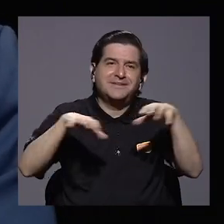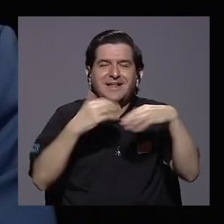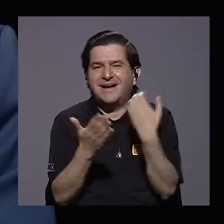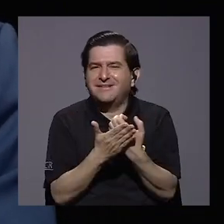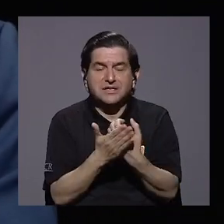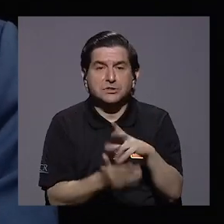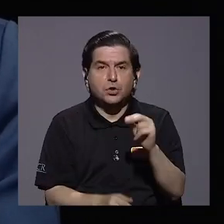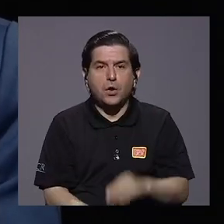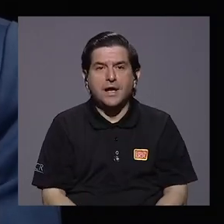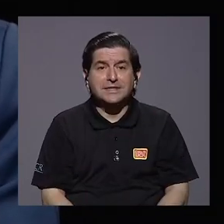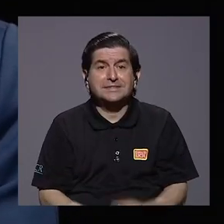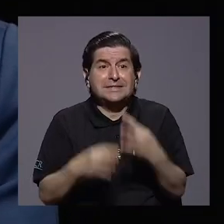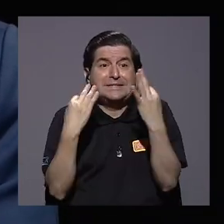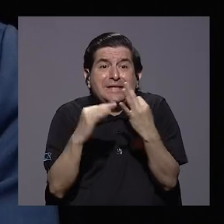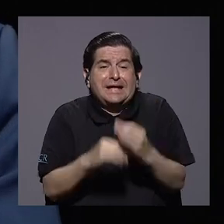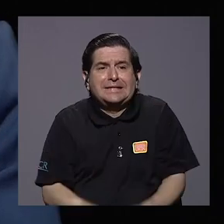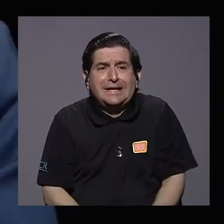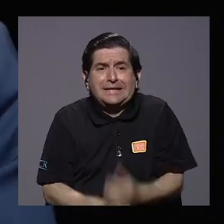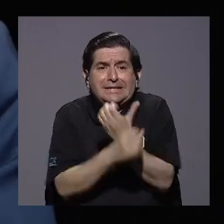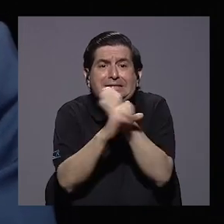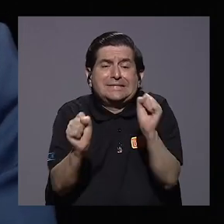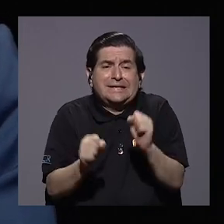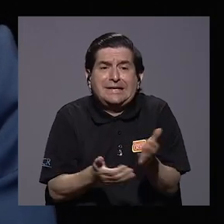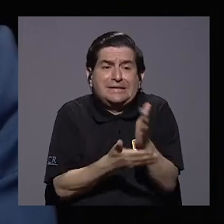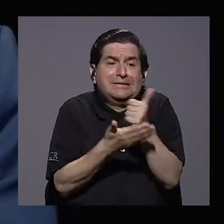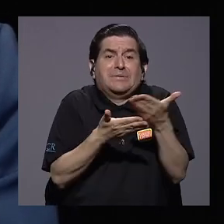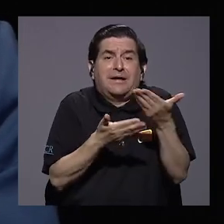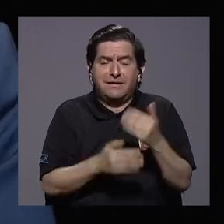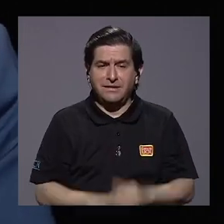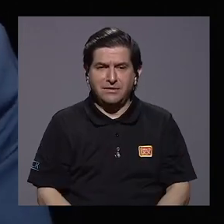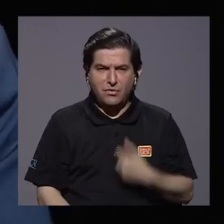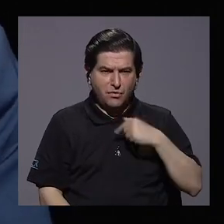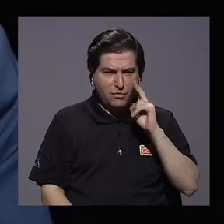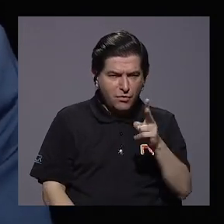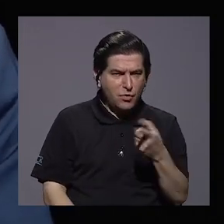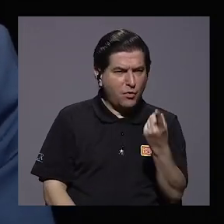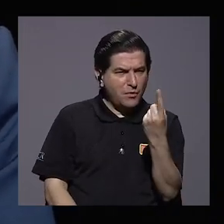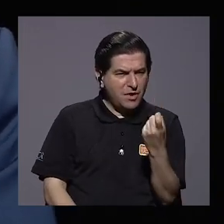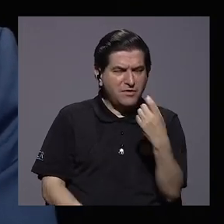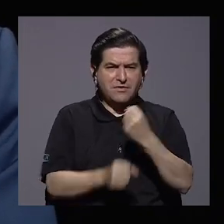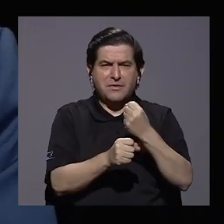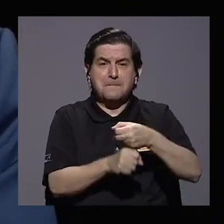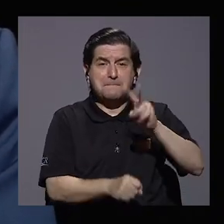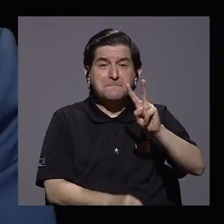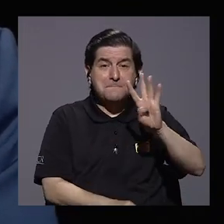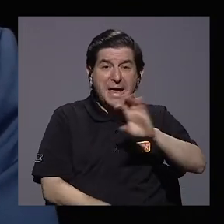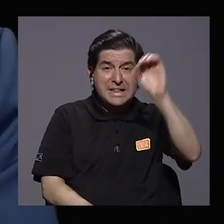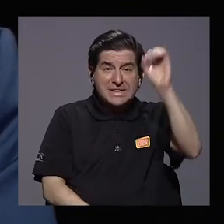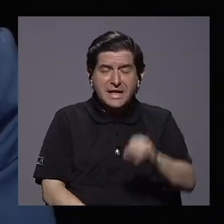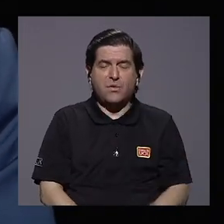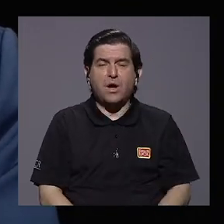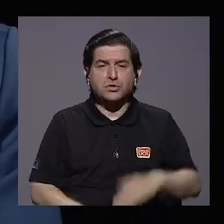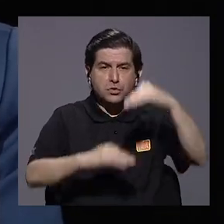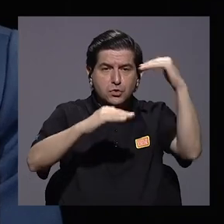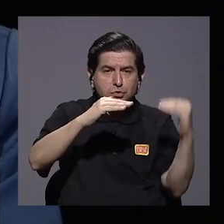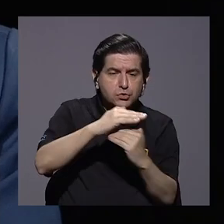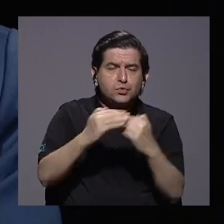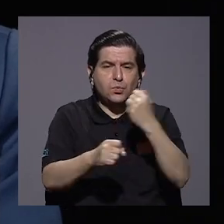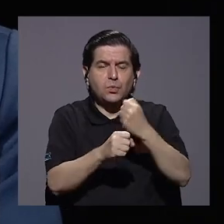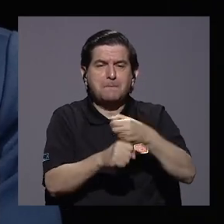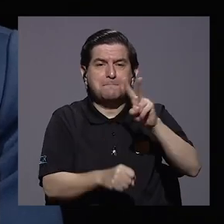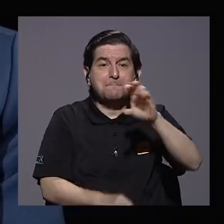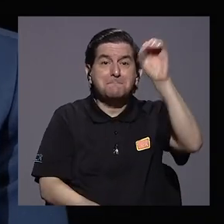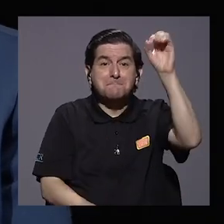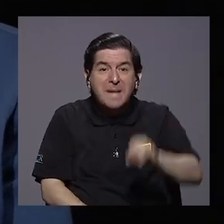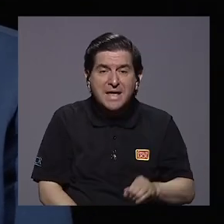economía, es recuperar lo que queda. Realmente cuando uno ve un desempleo del 24%, un subempleo del 20